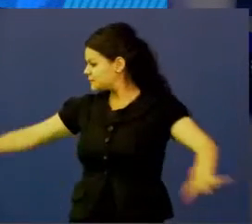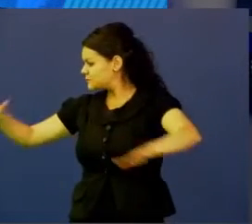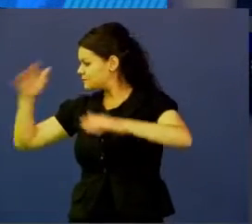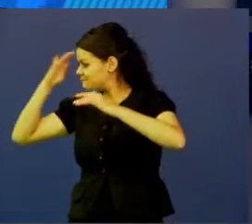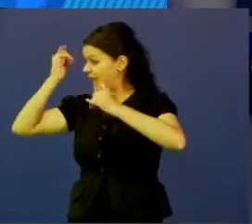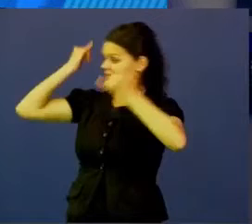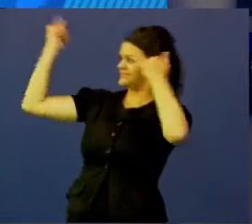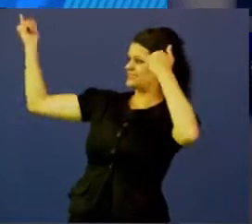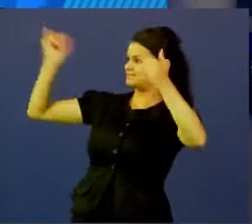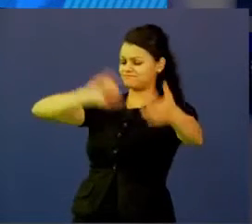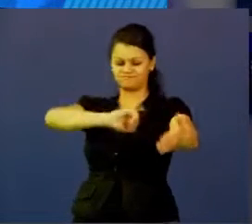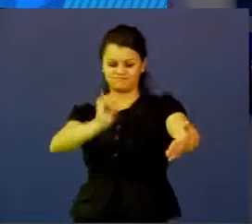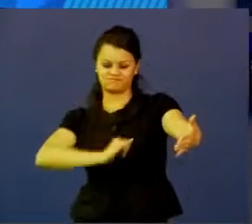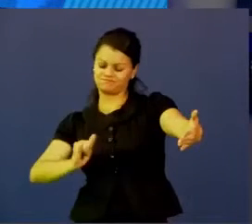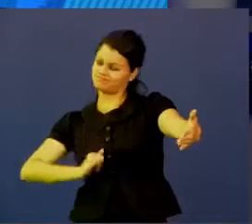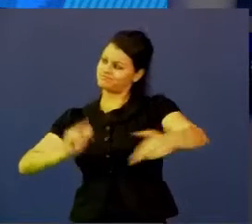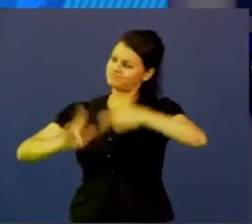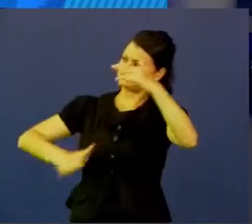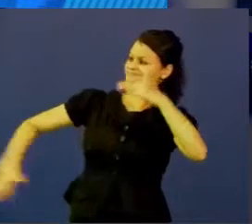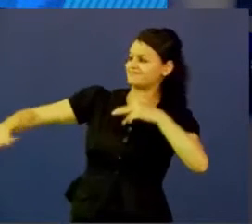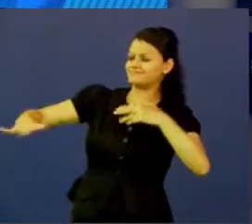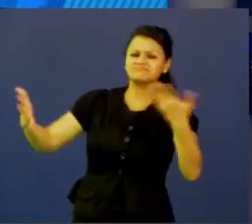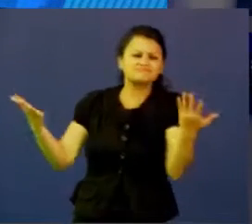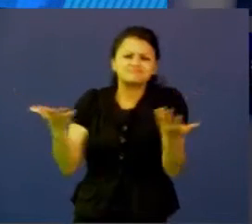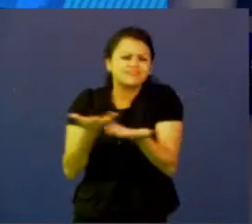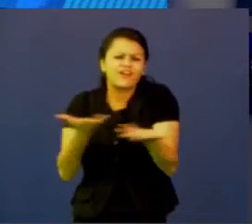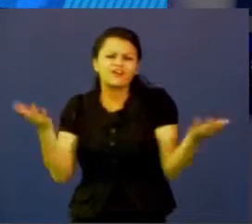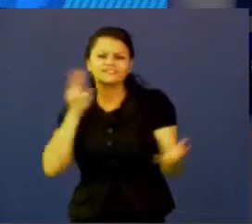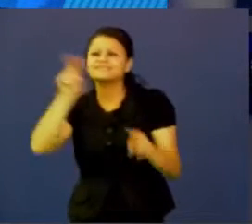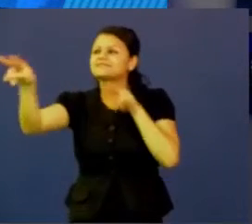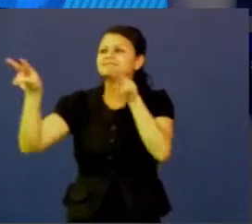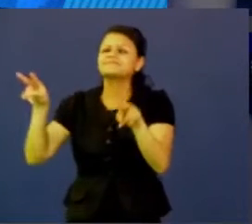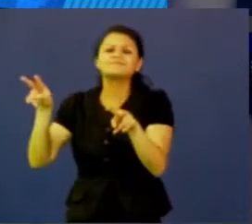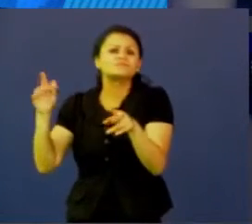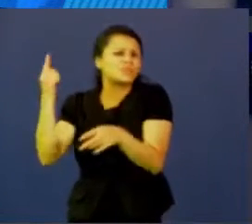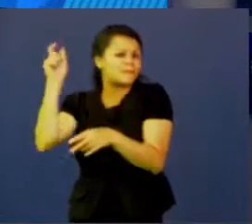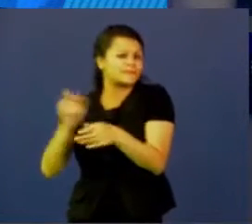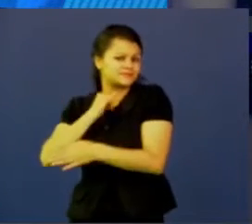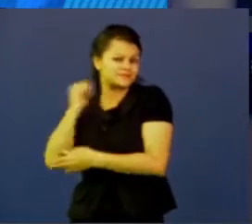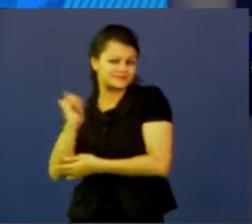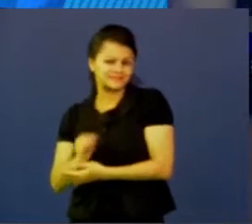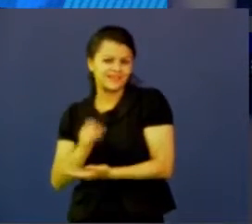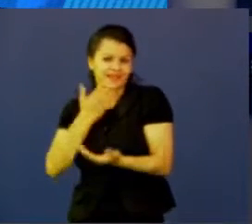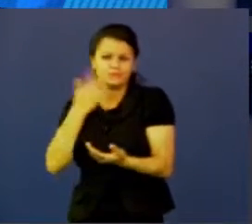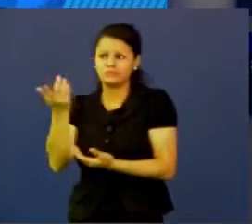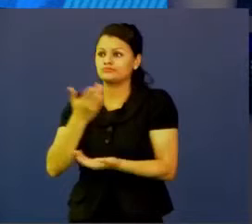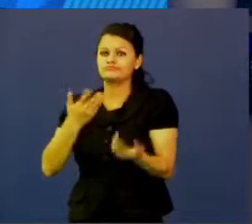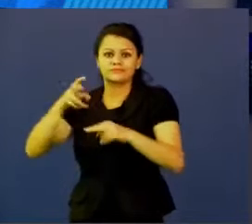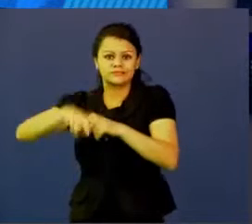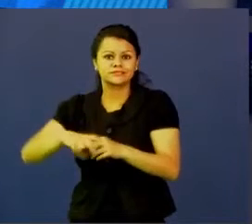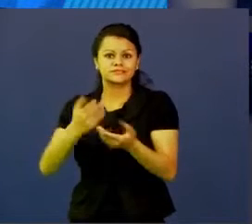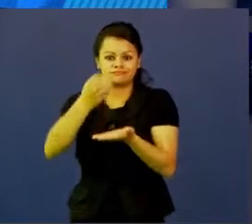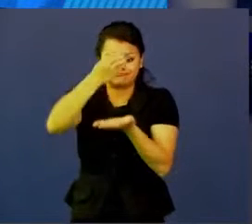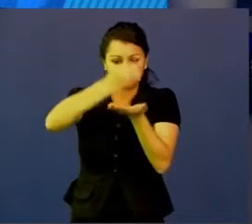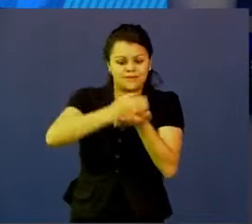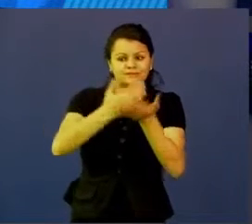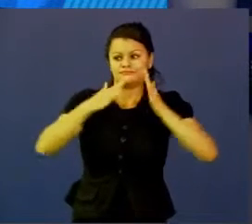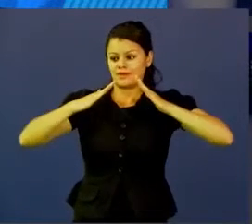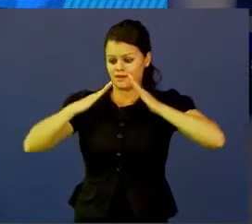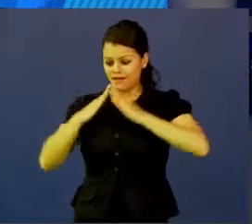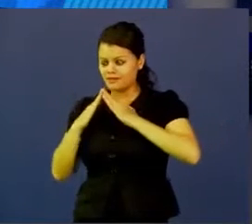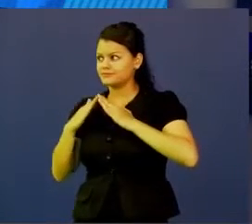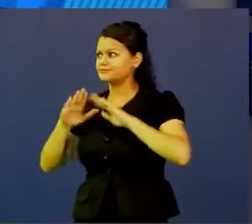lo que vemos a nuestro alrededor fue diseñado por alguien, una silla, un vaso, la casa donde habitamos, el